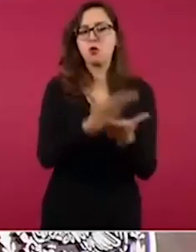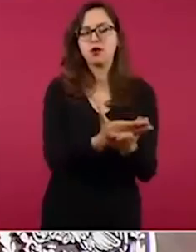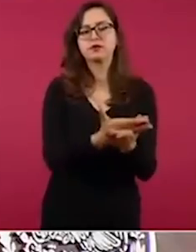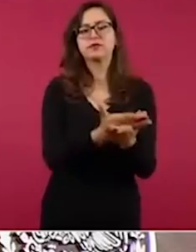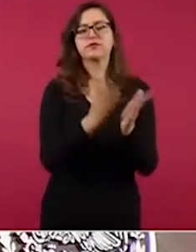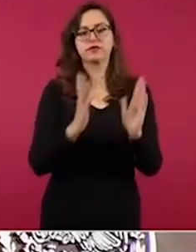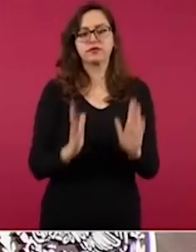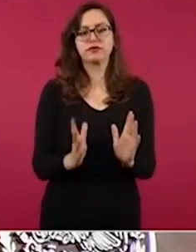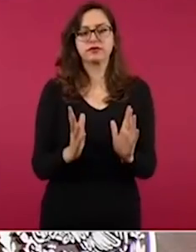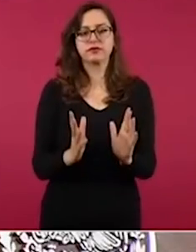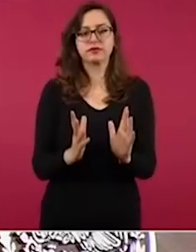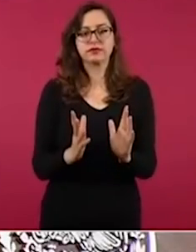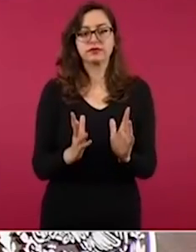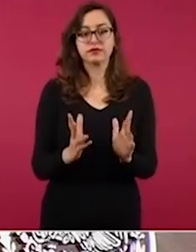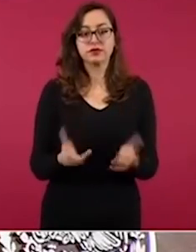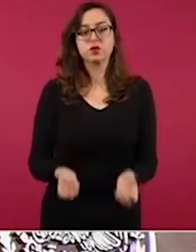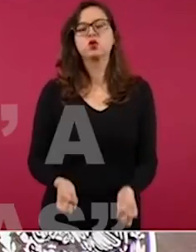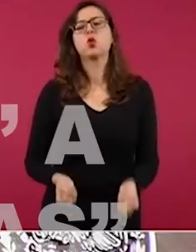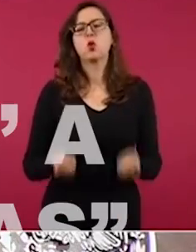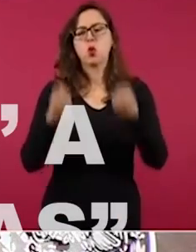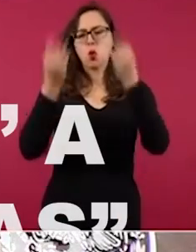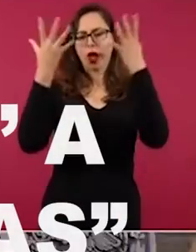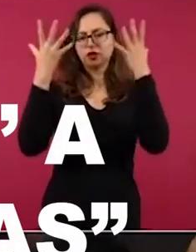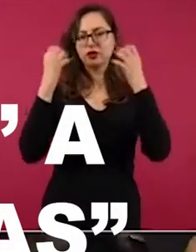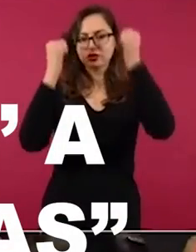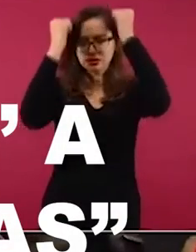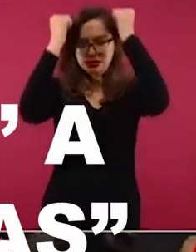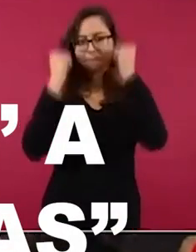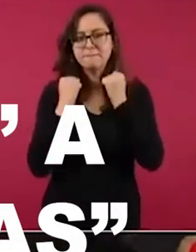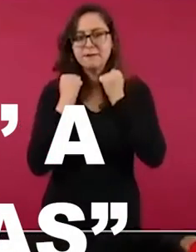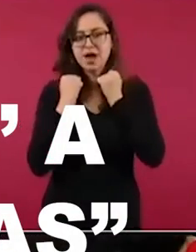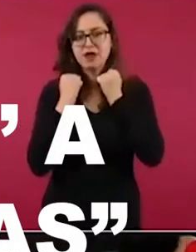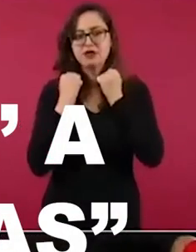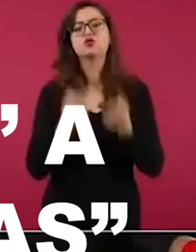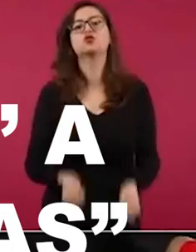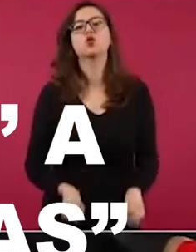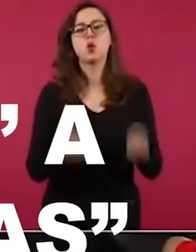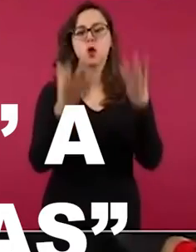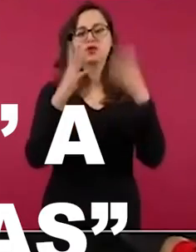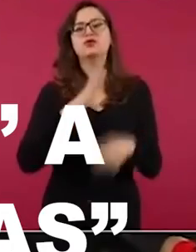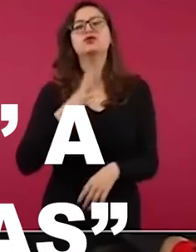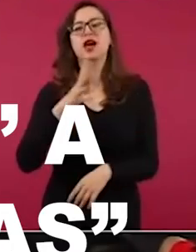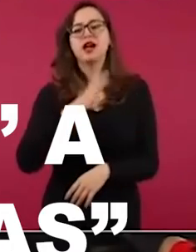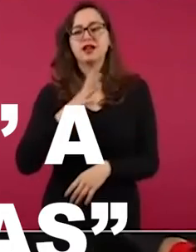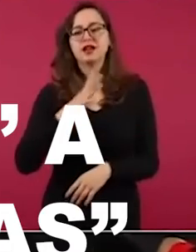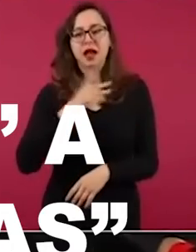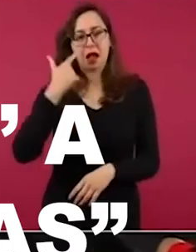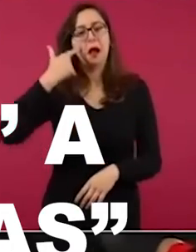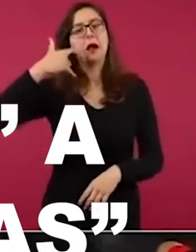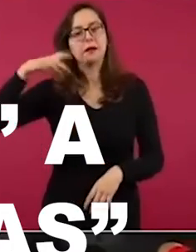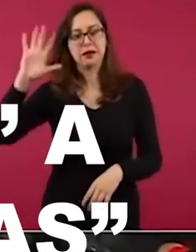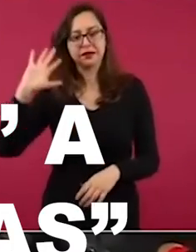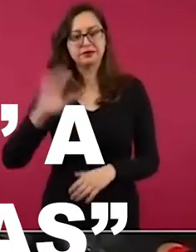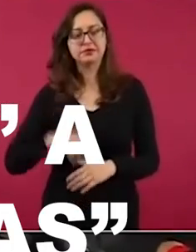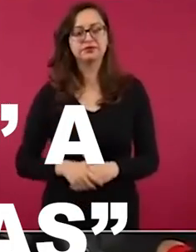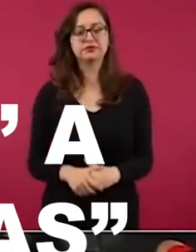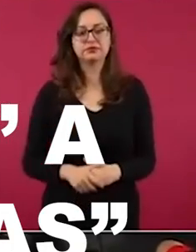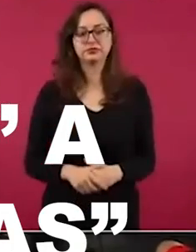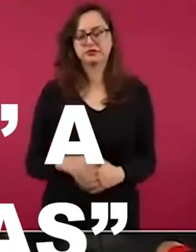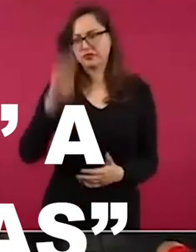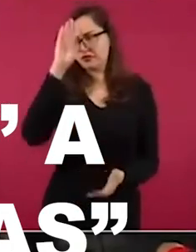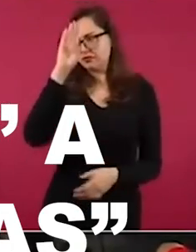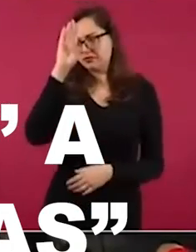Para que vean cuántos hay del Bloque Conservador, dije que eran